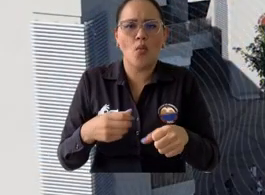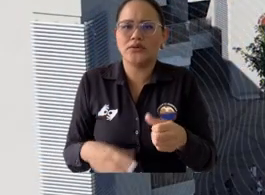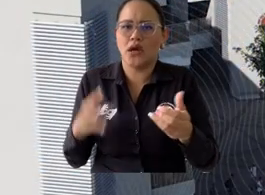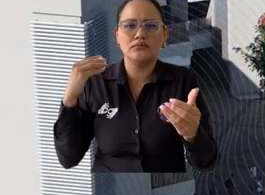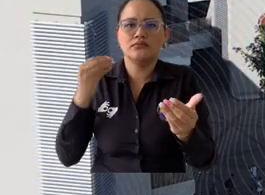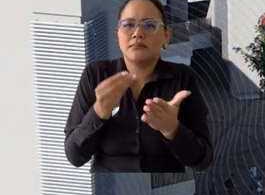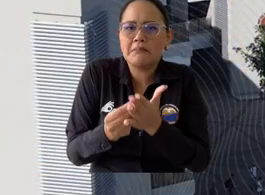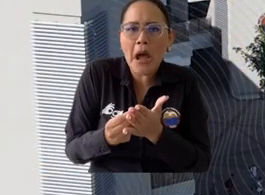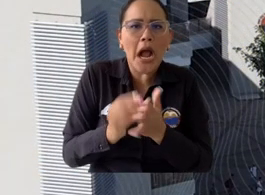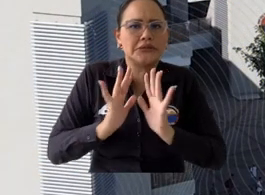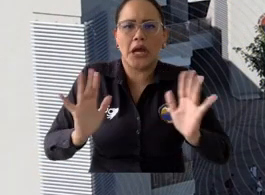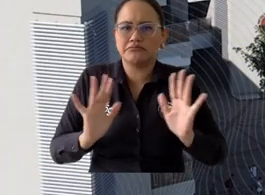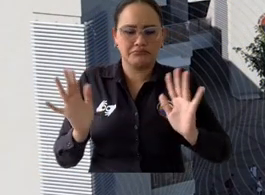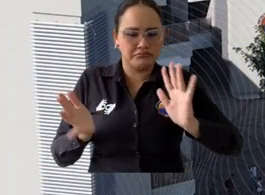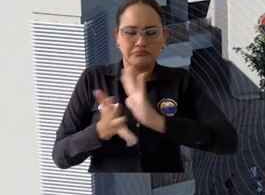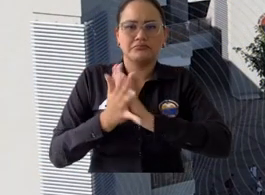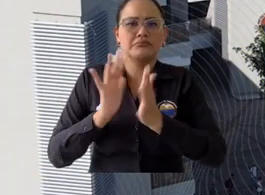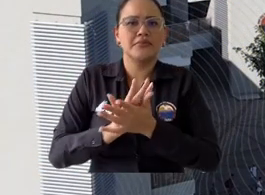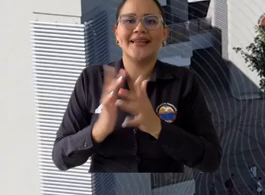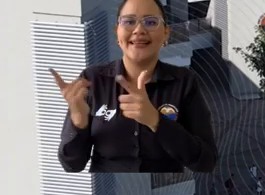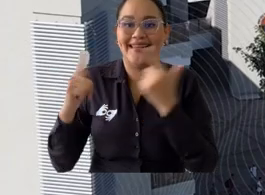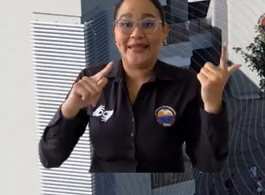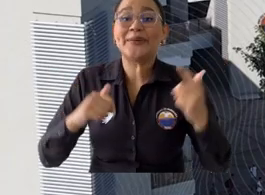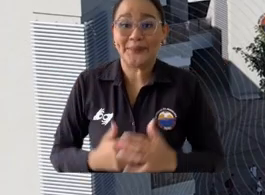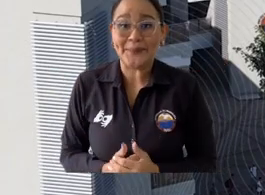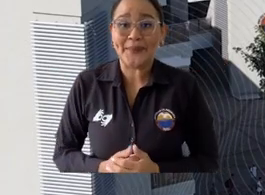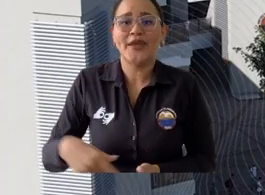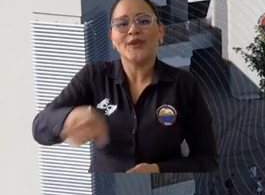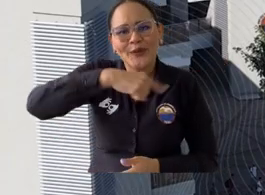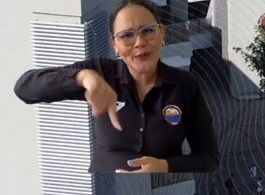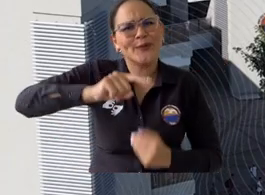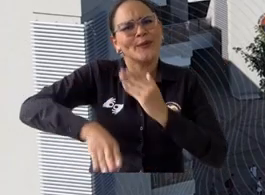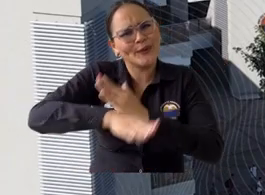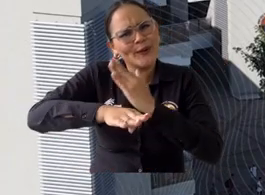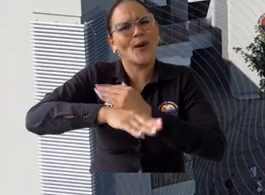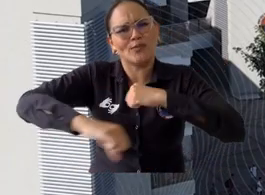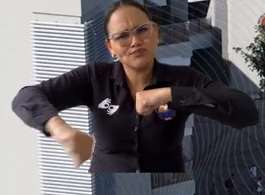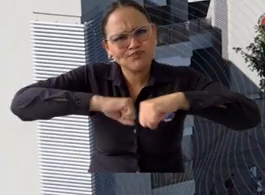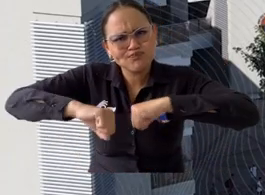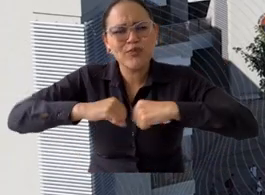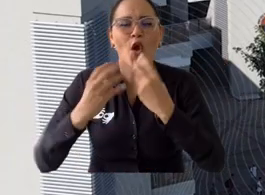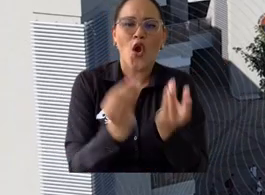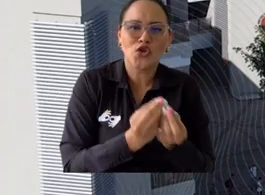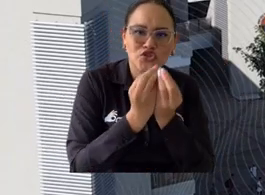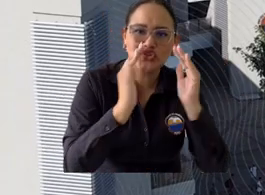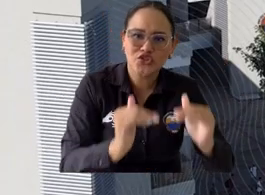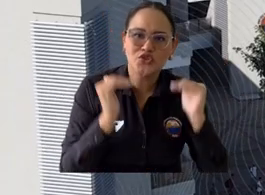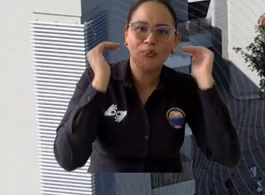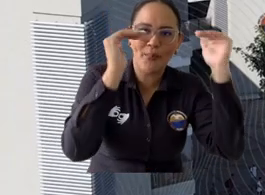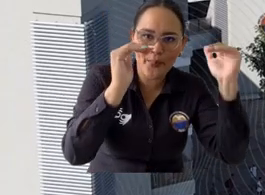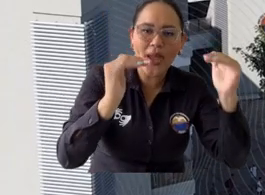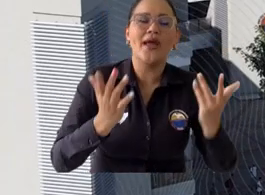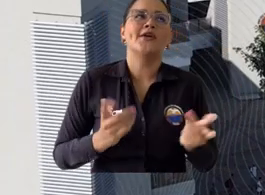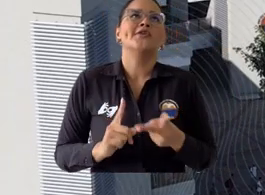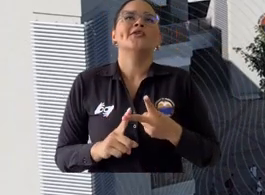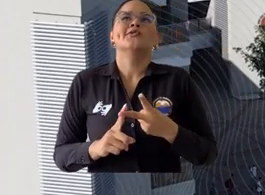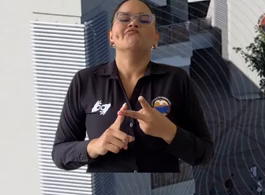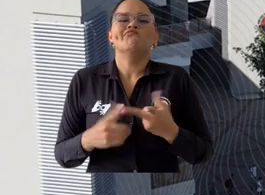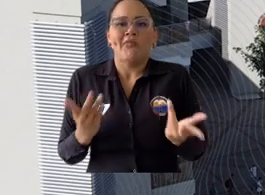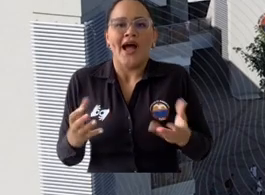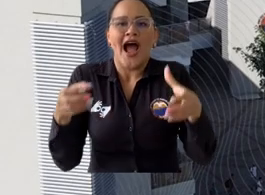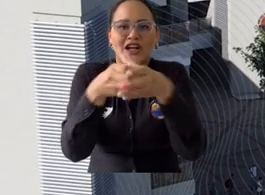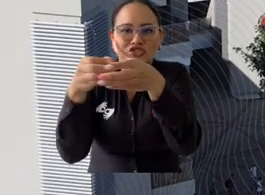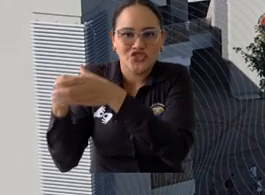legalizar su situación de matrícula así que en ese sentido pues seguimos trabajando de la mano del consejo